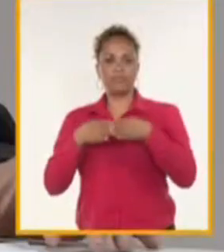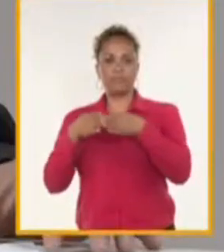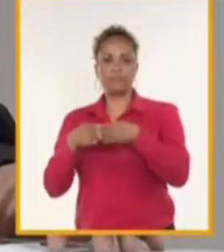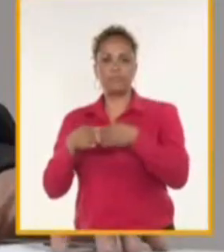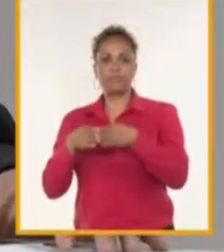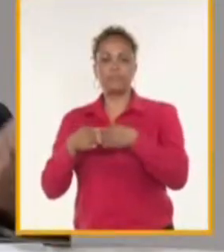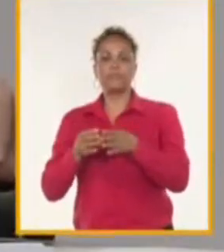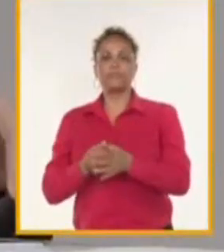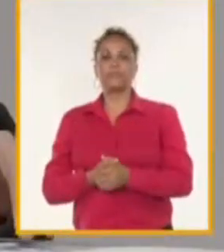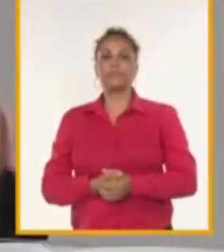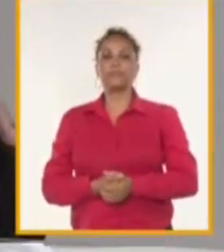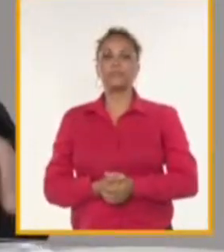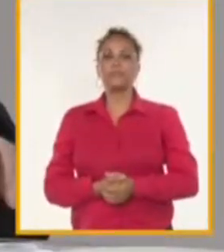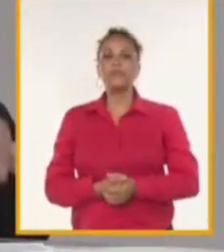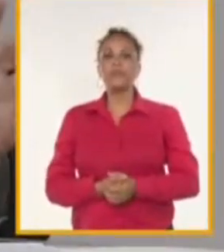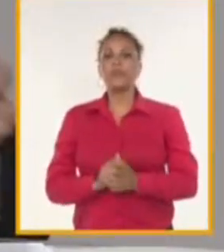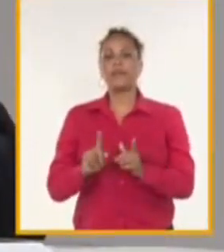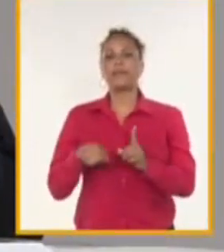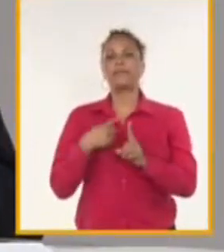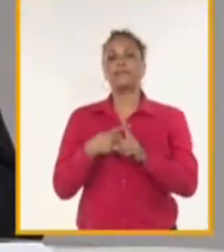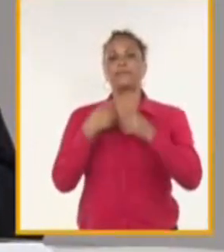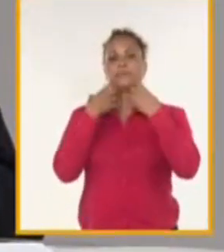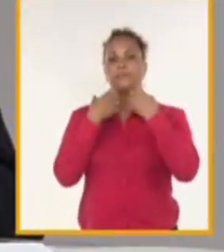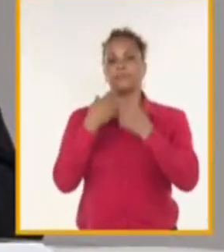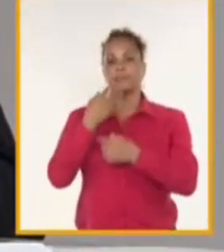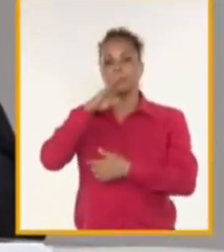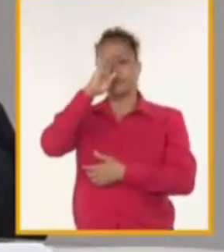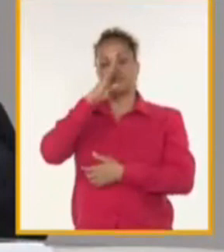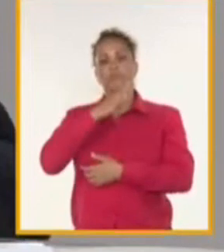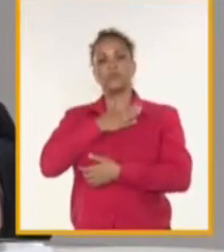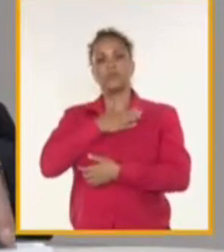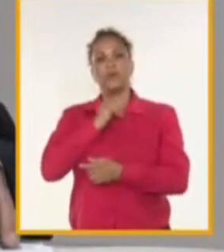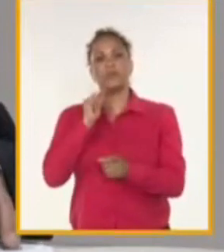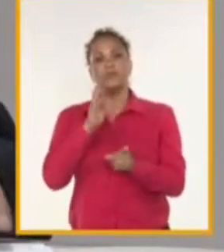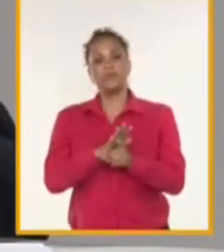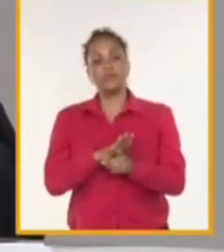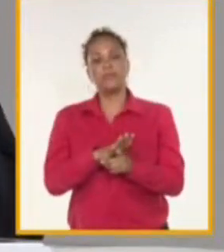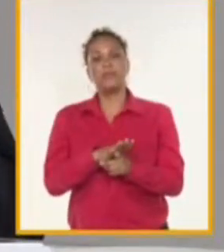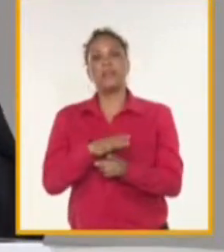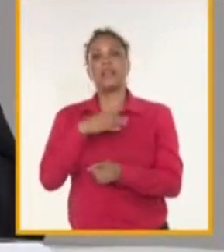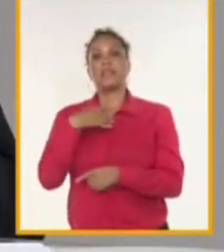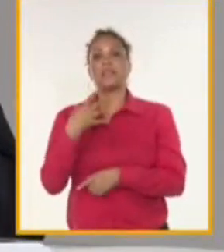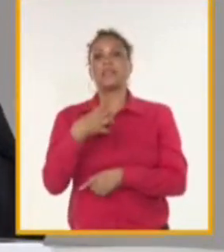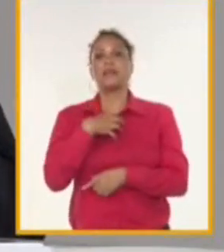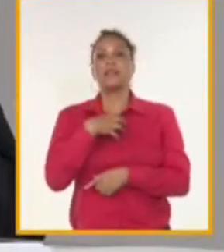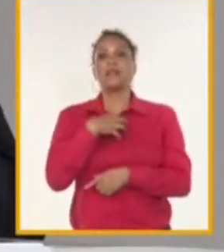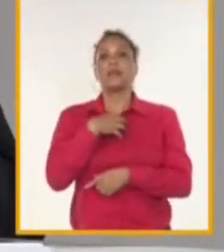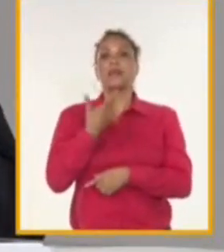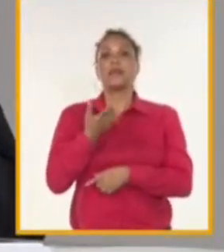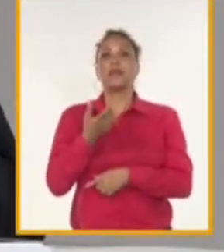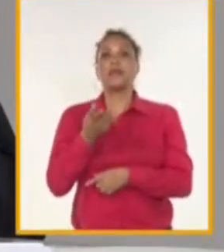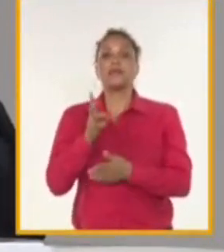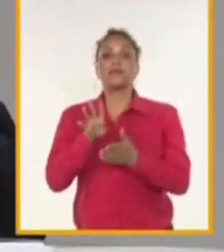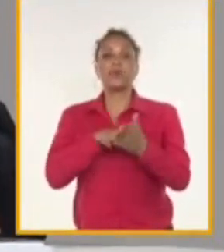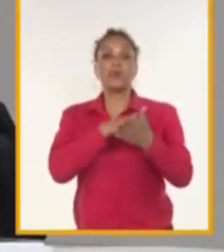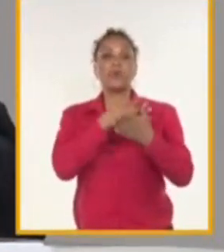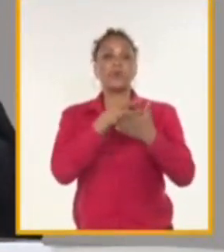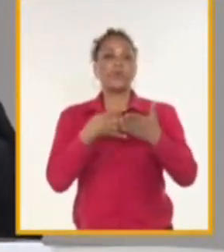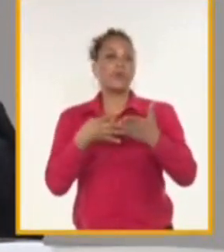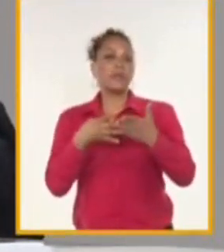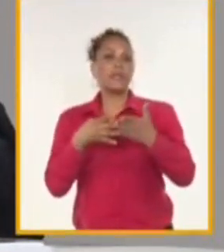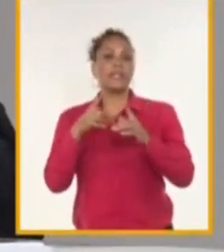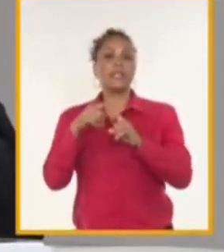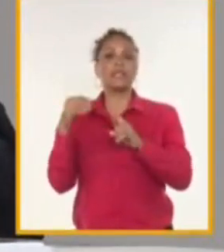Además de la necesidad del país, como decíamos al principio, de contar con una plataforma logística intermodal con